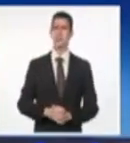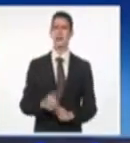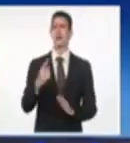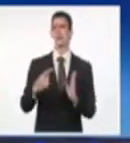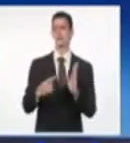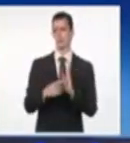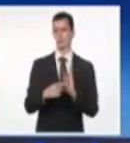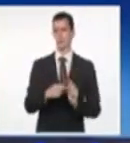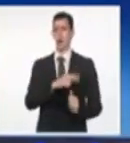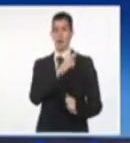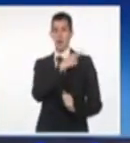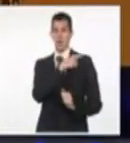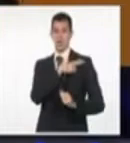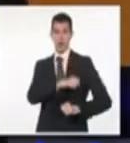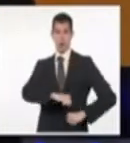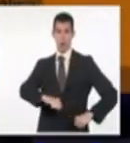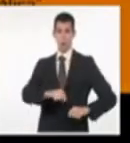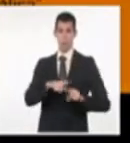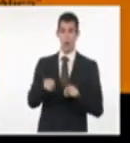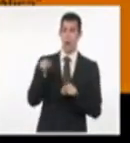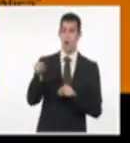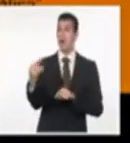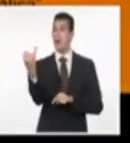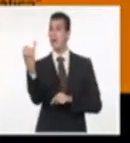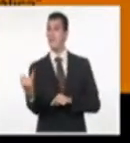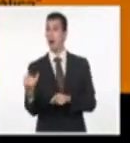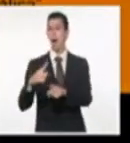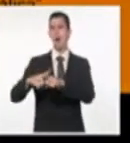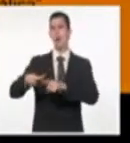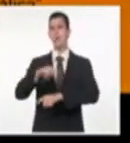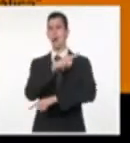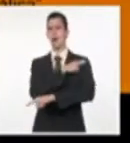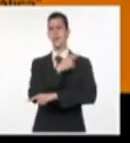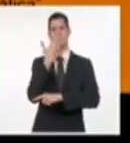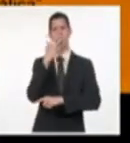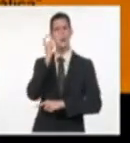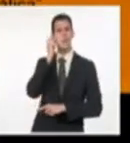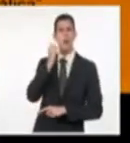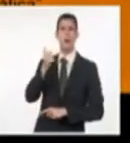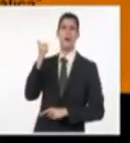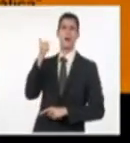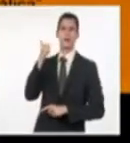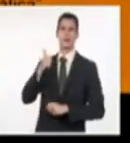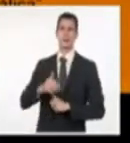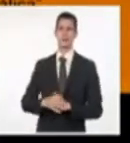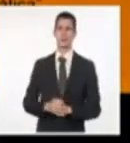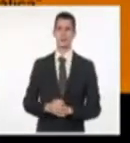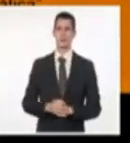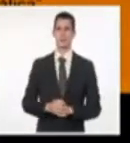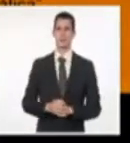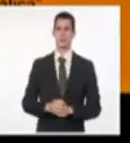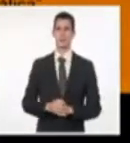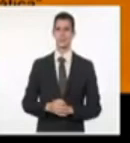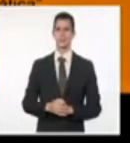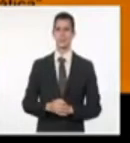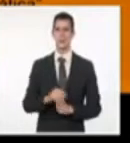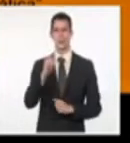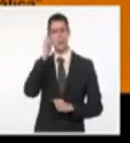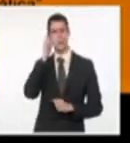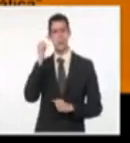financista de Ana Meli Ramos. Aquí se las muestro. Micaela Hierro Dori es argentina, vive en Argentina,